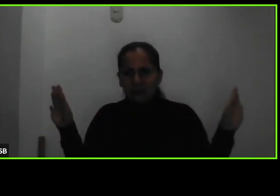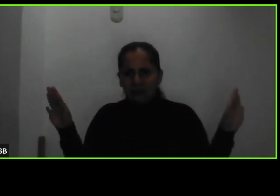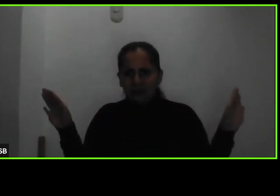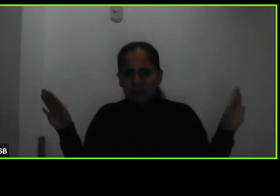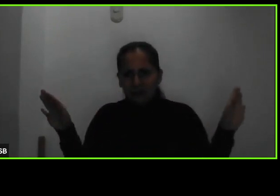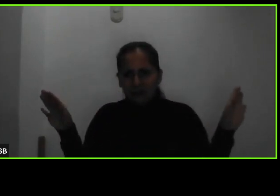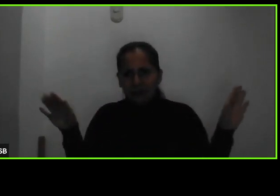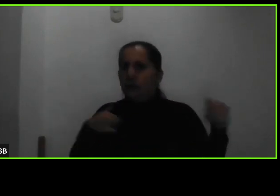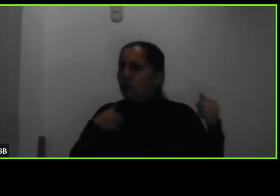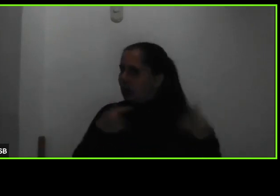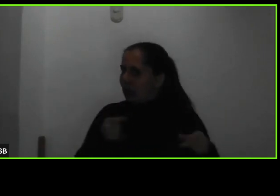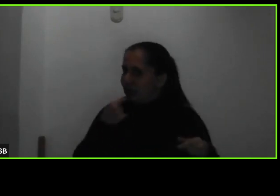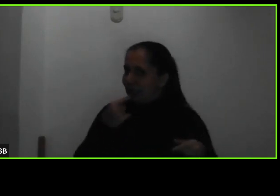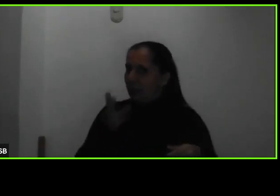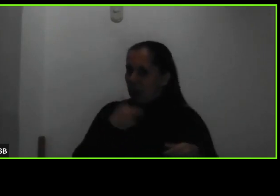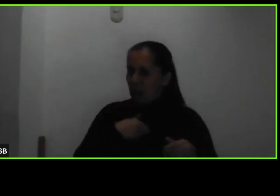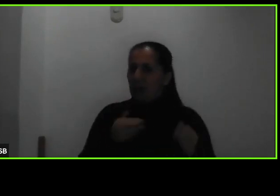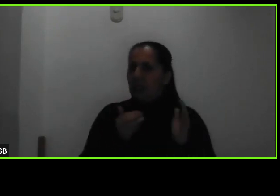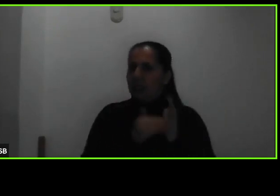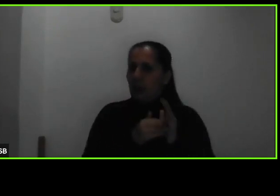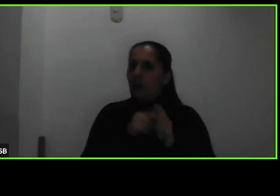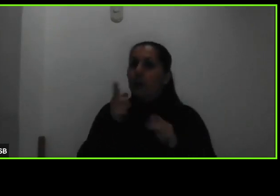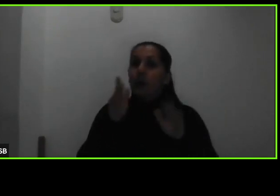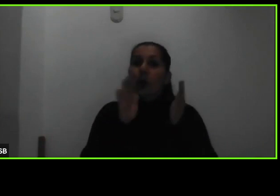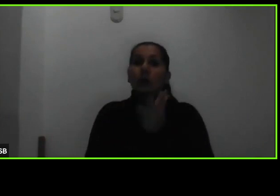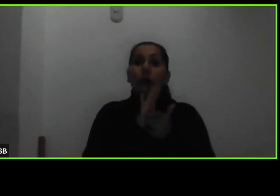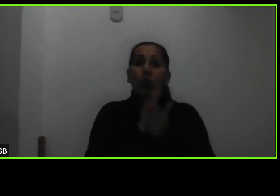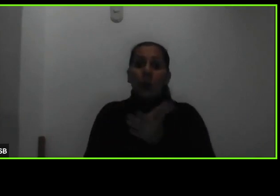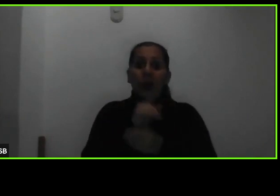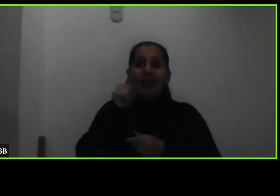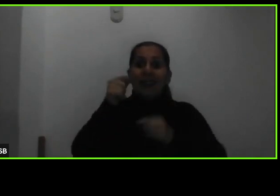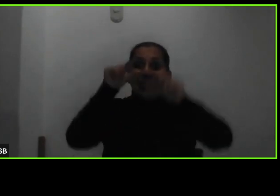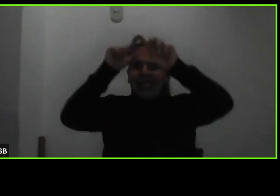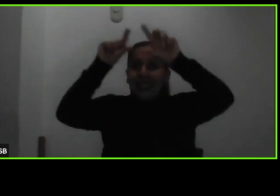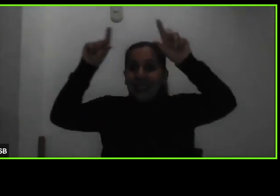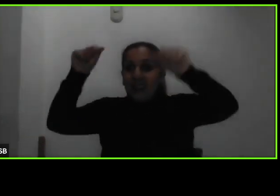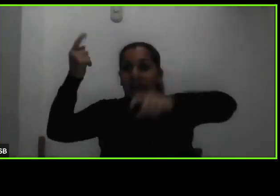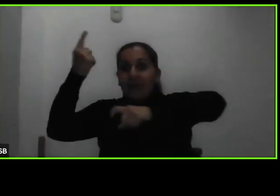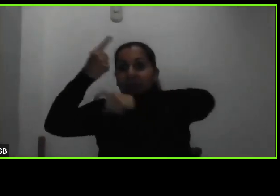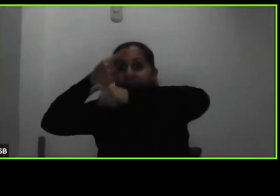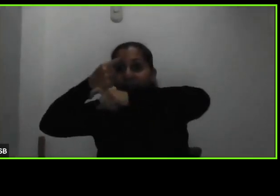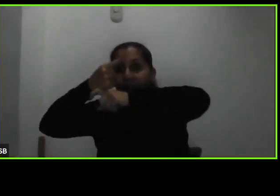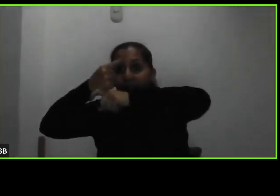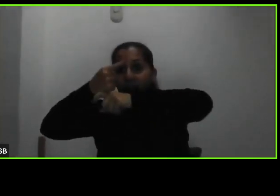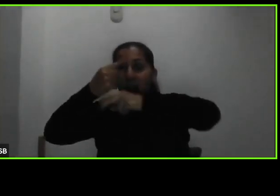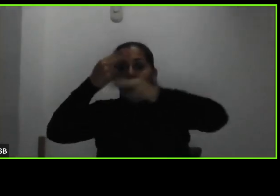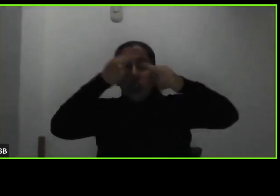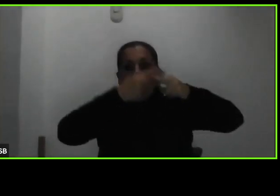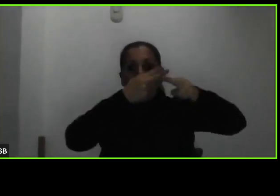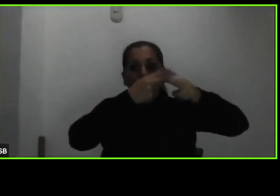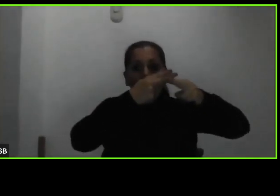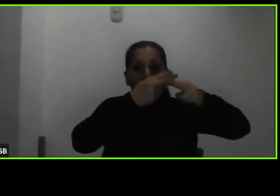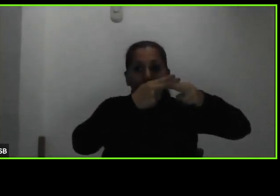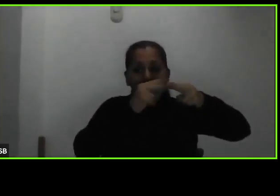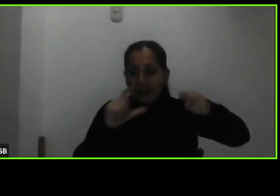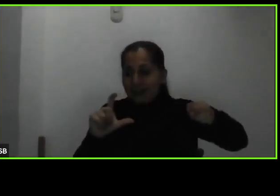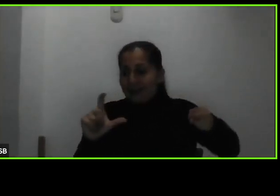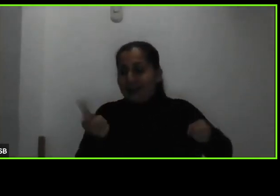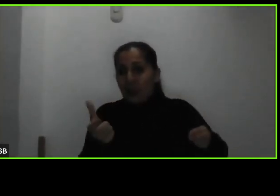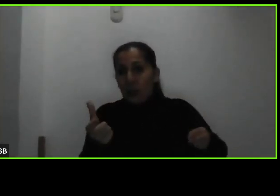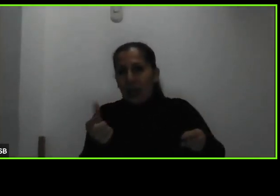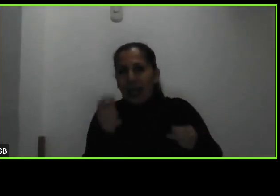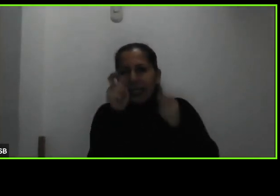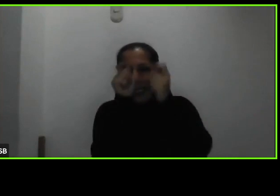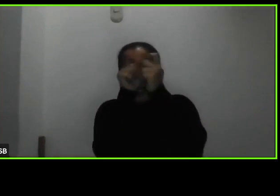vuelvo a reiterar son documentos que requerimos que tengan fecha nombre cédula la especificidad de